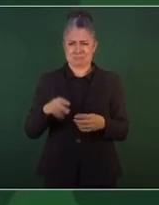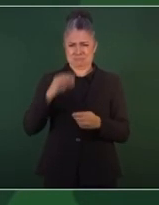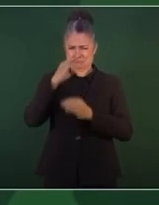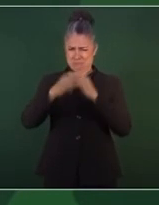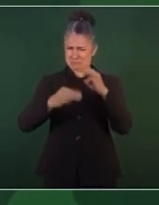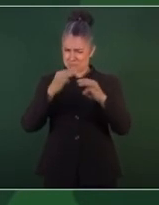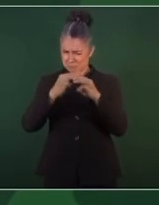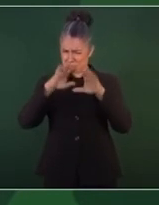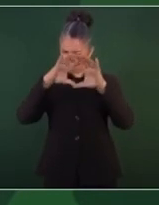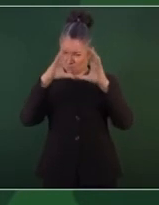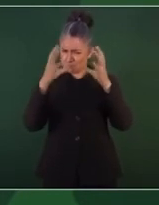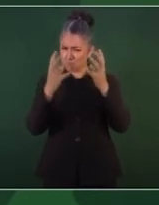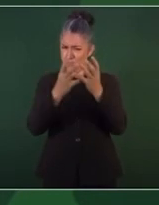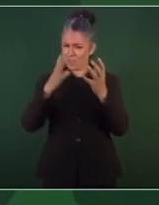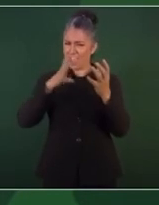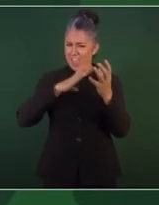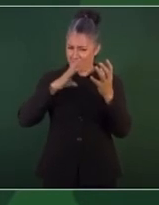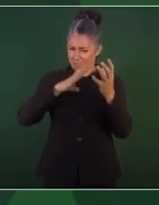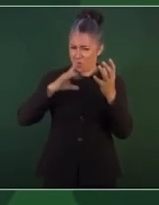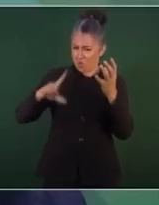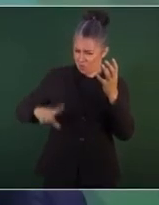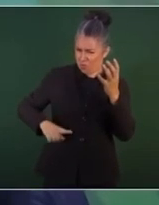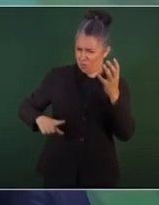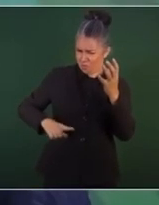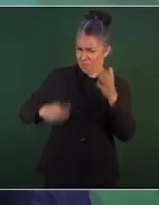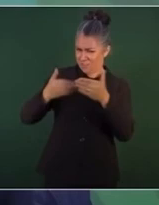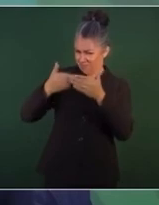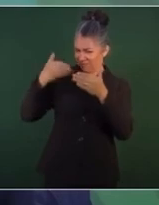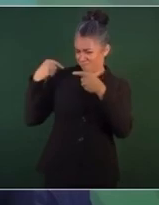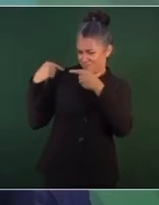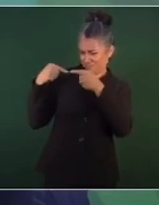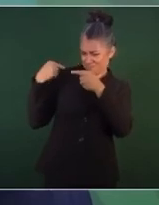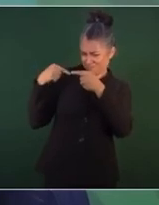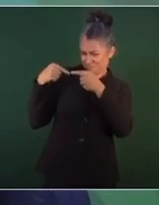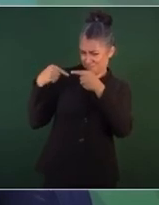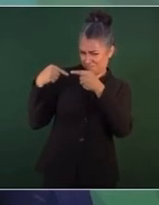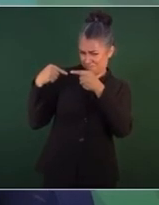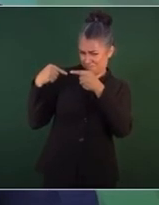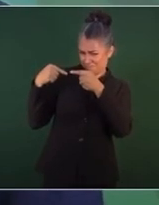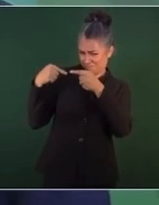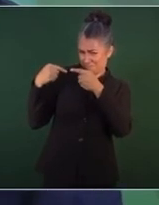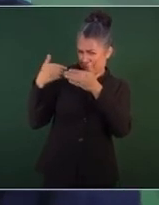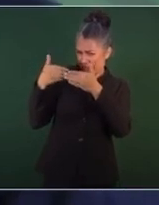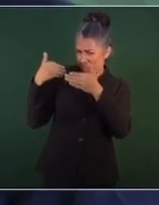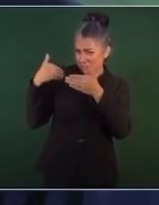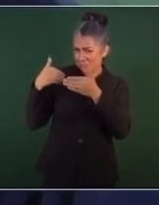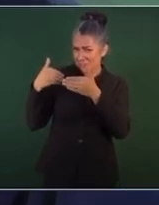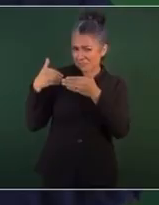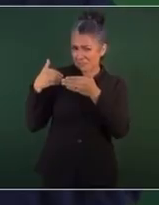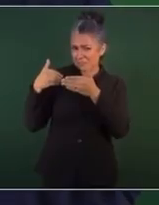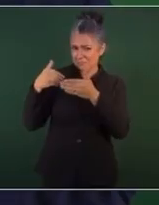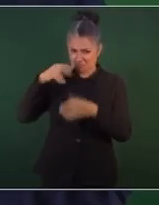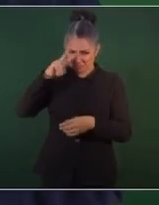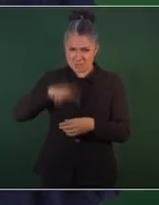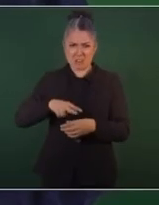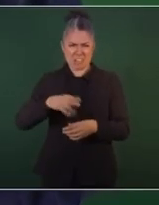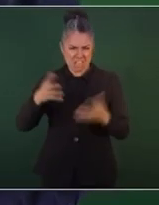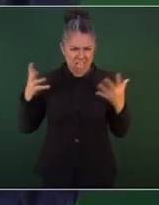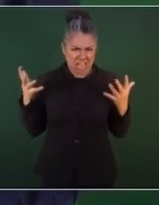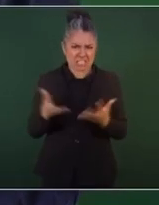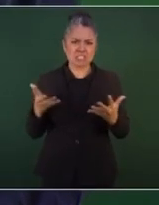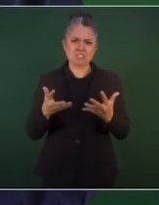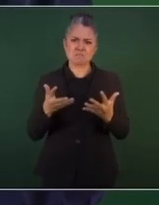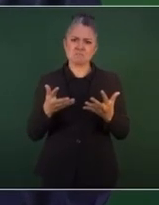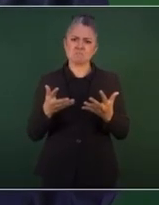en la historia reciente, que haya actuado como lo estamos haciendo